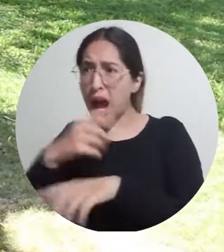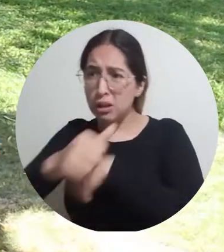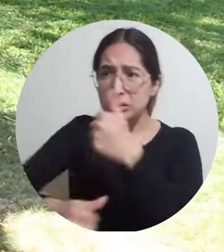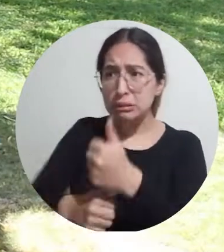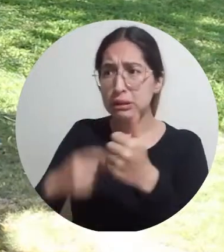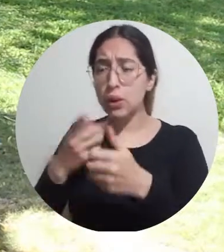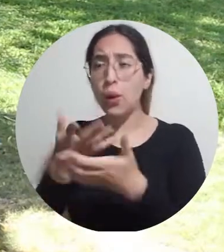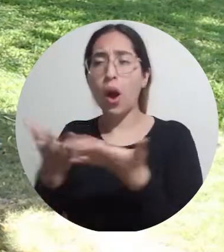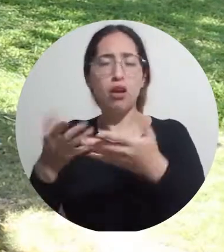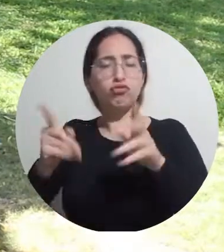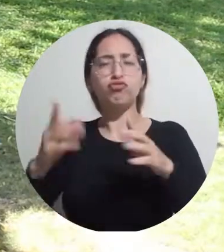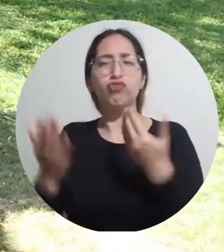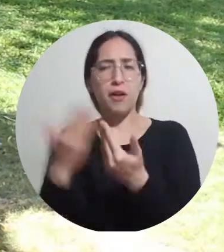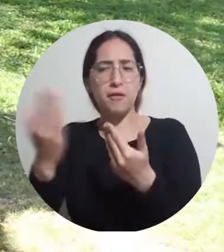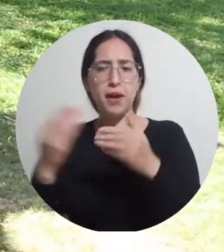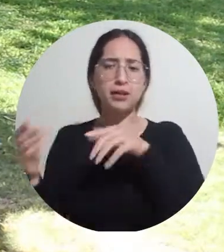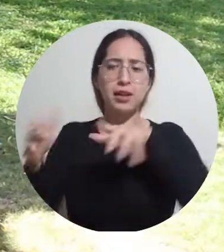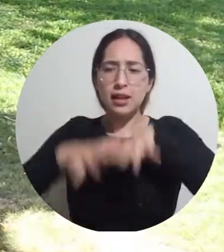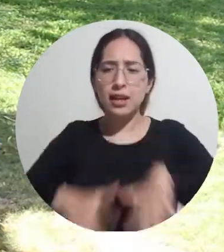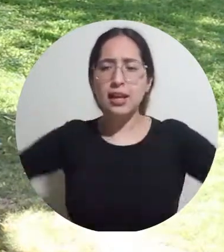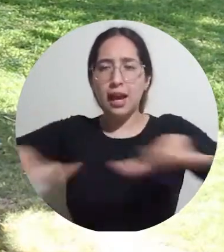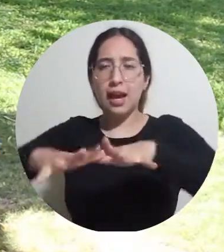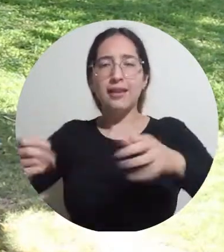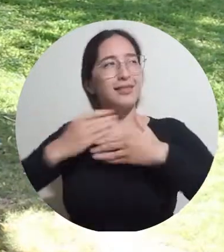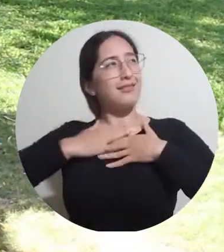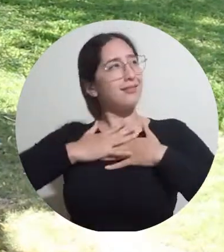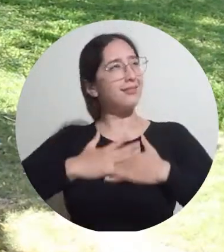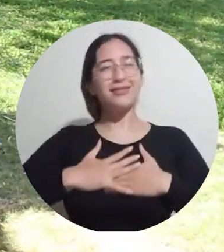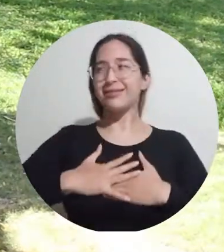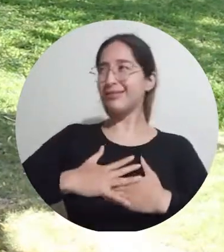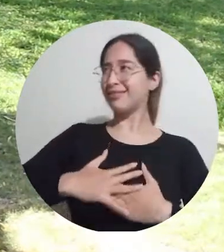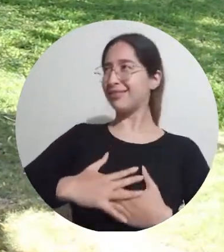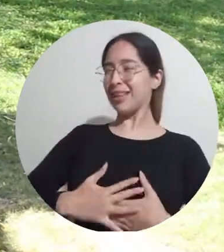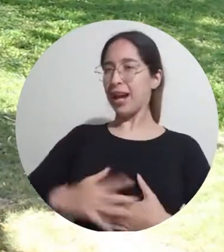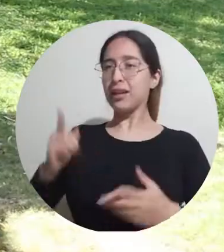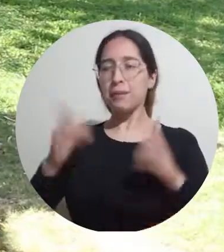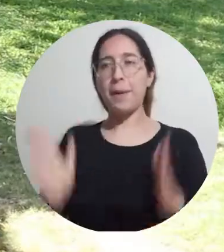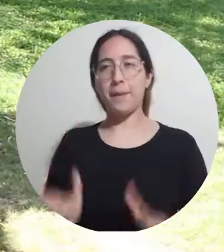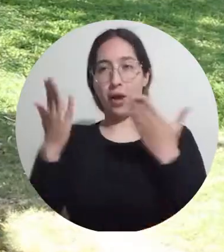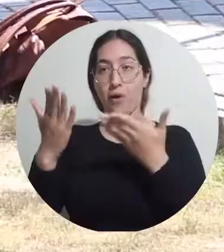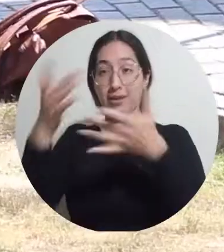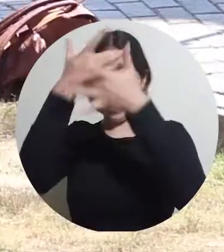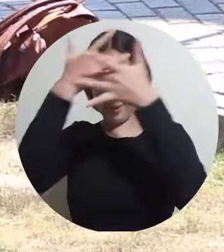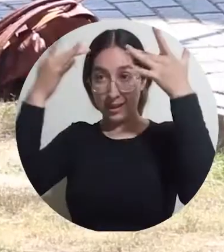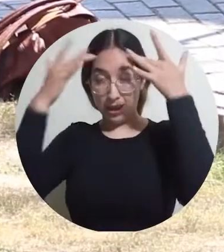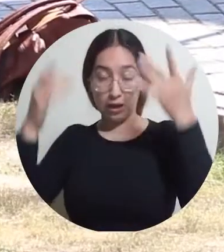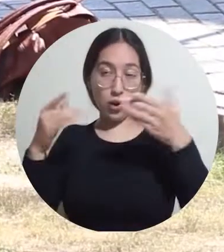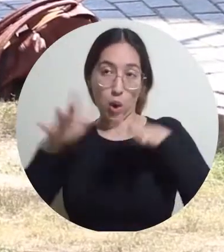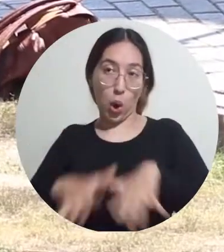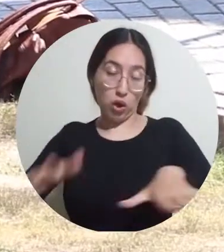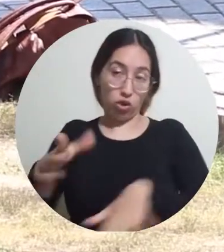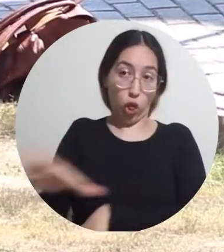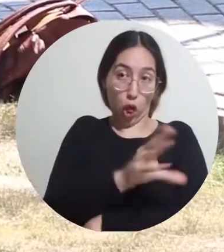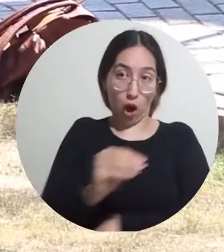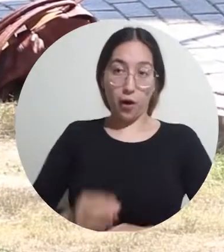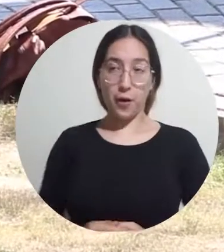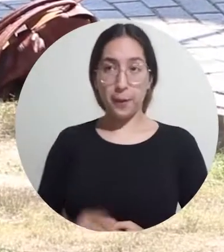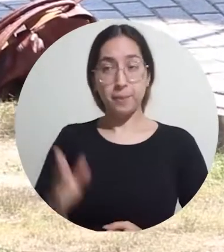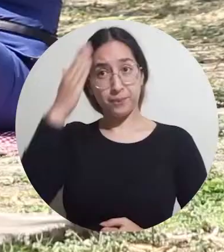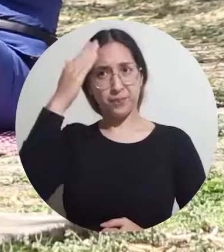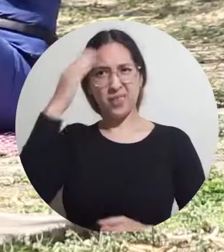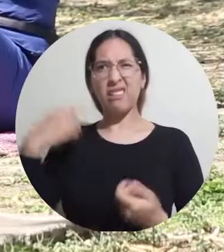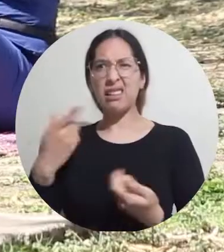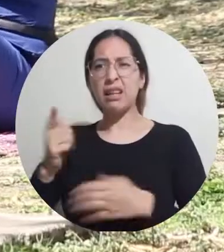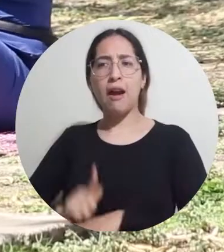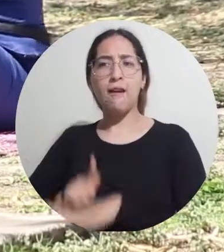y formando a estos facilitadores para acercar los servicios de salud mental a toda la comunidad. Vale mencionar que la iniciativa es